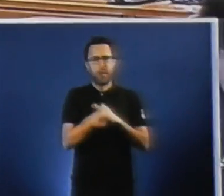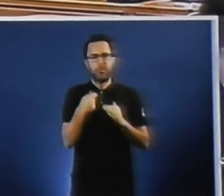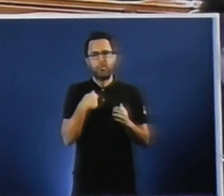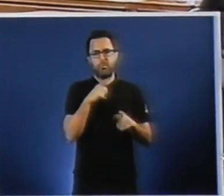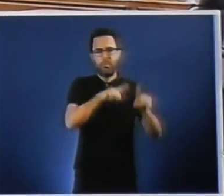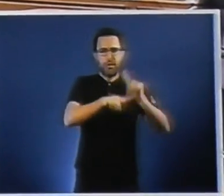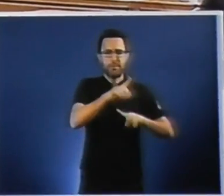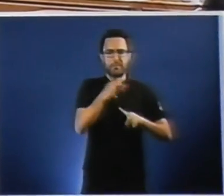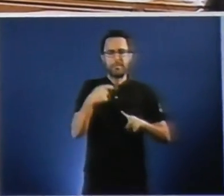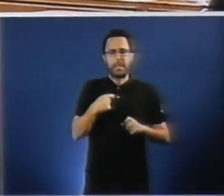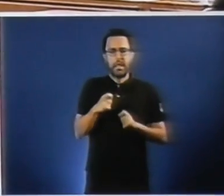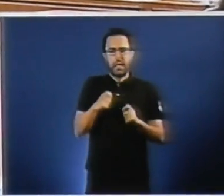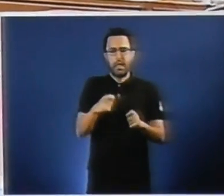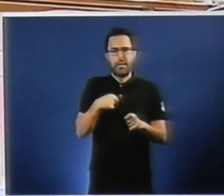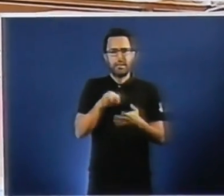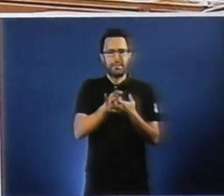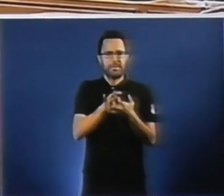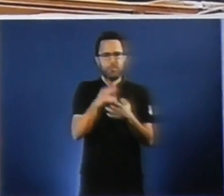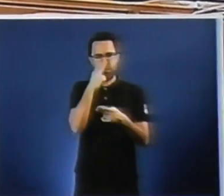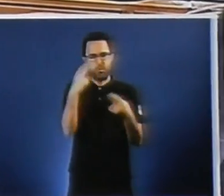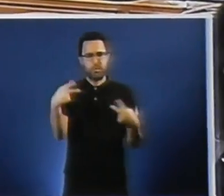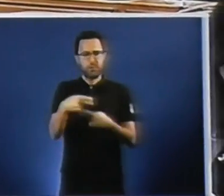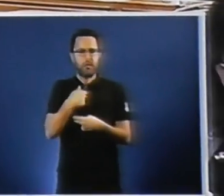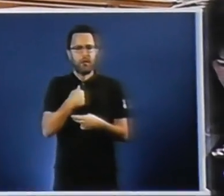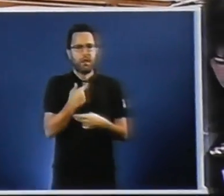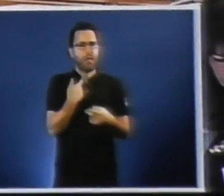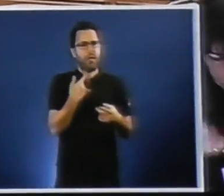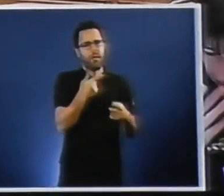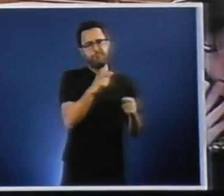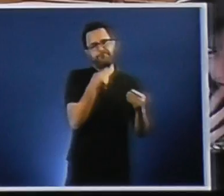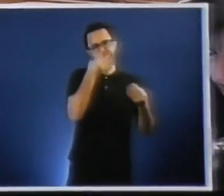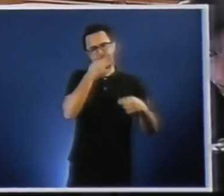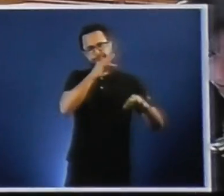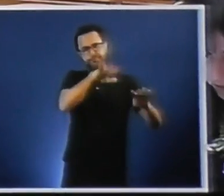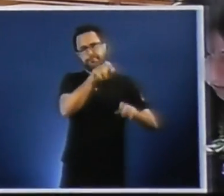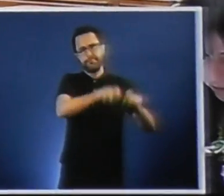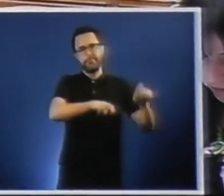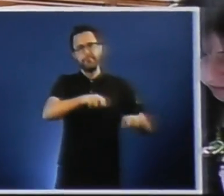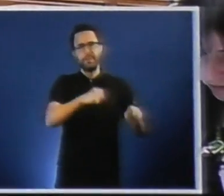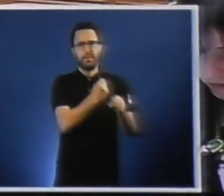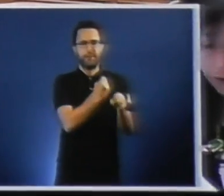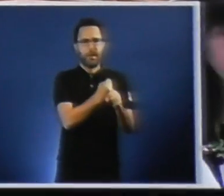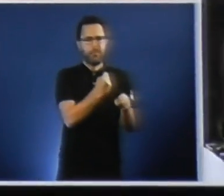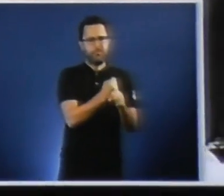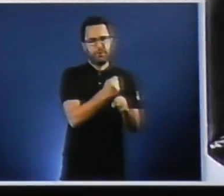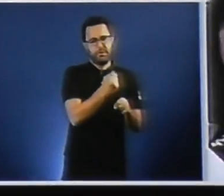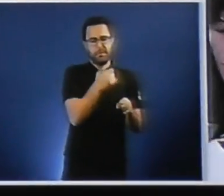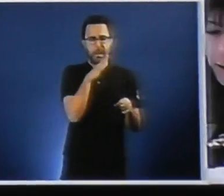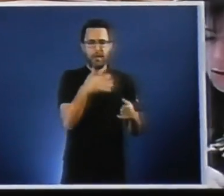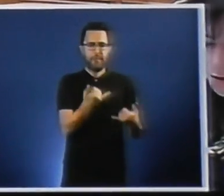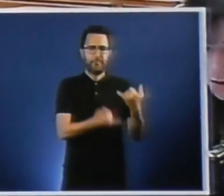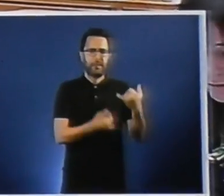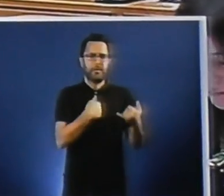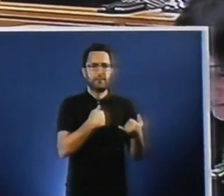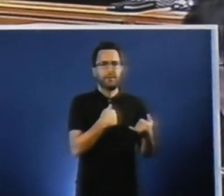servicios públicos ás costas das traballadoras que están enfermando, senhora Rodríguez, están enfermando mes de setembro,